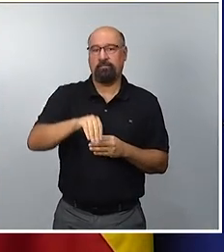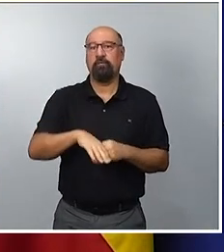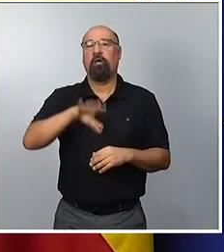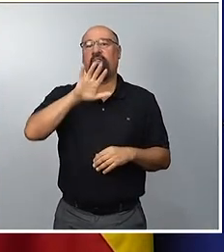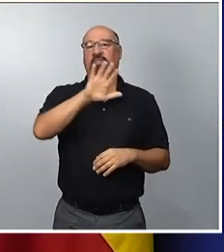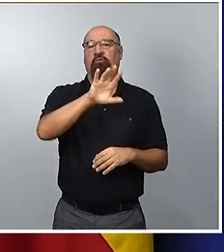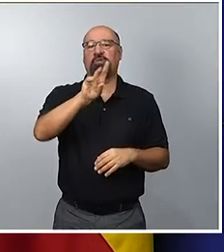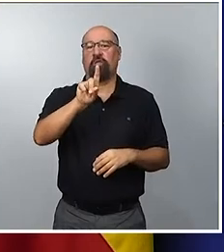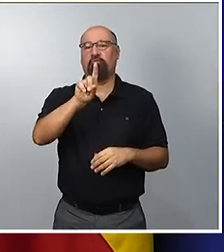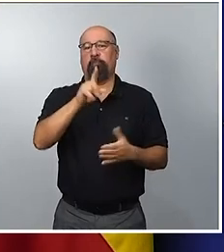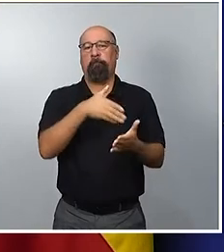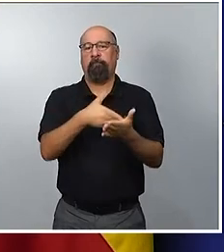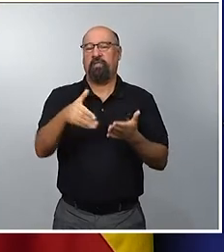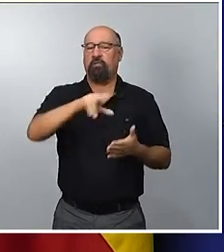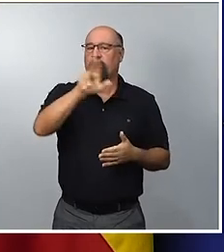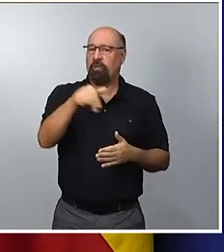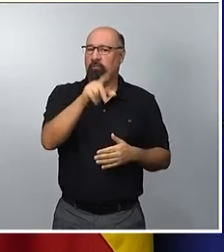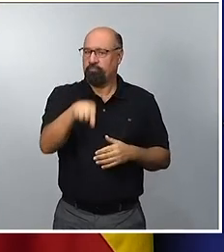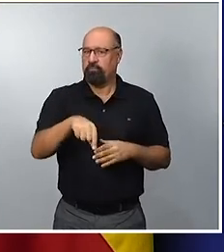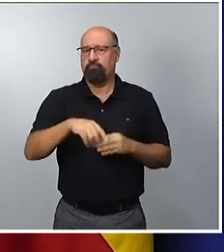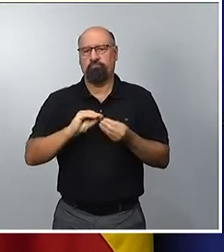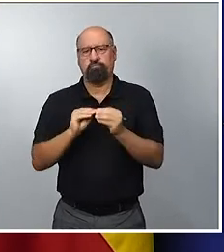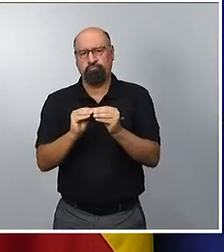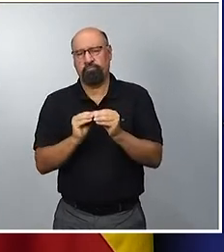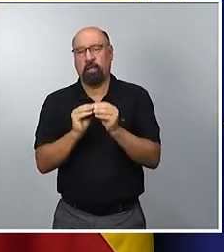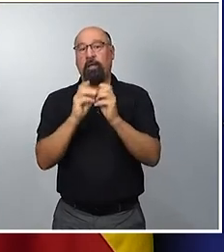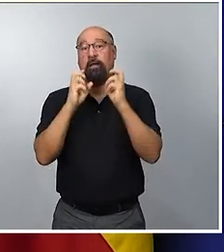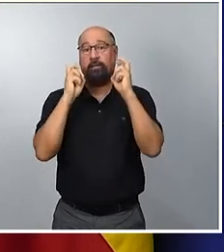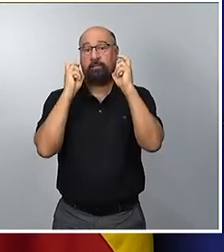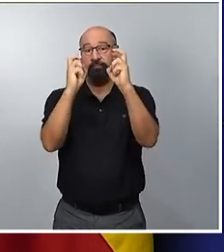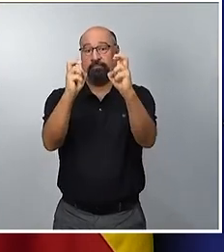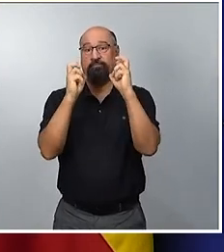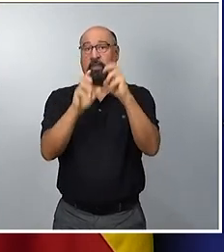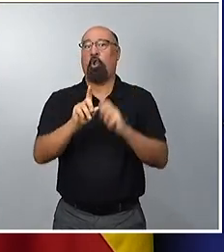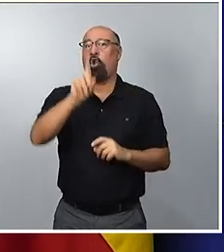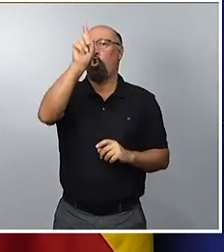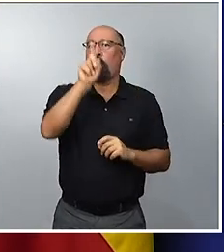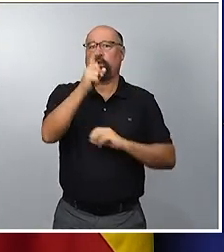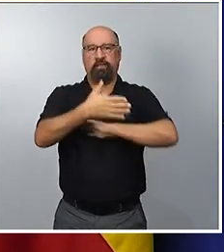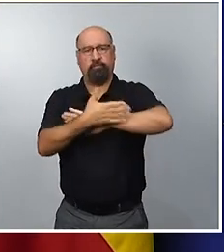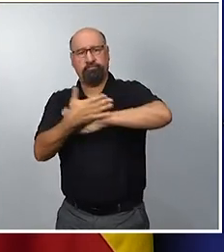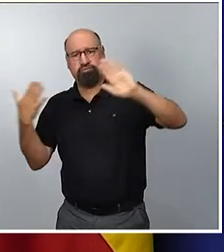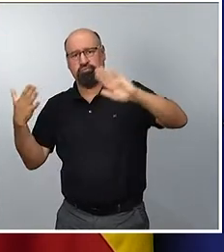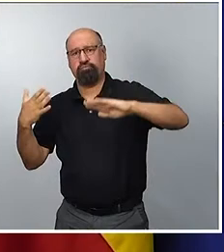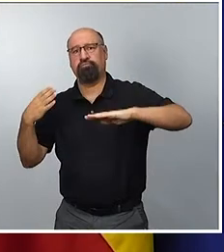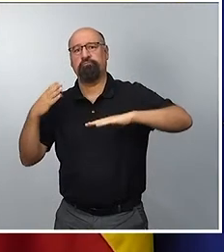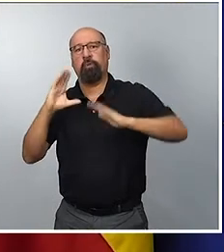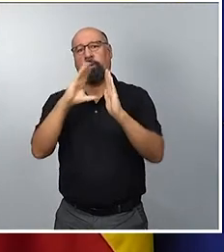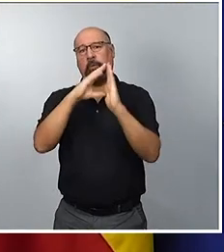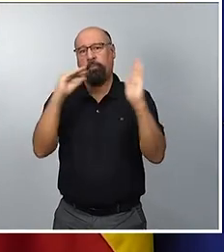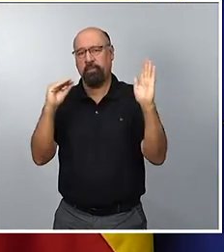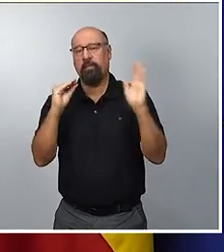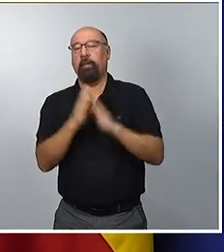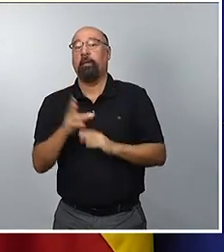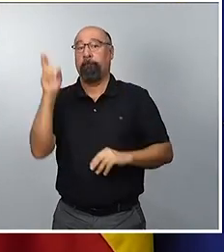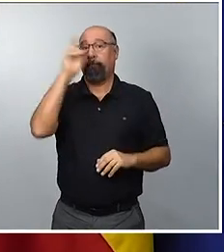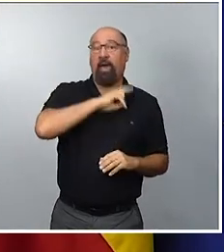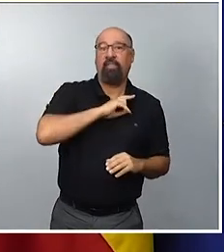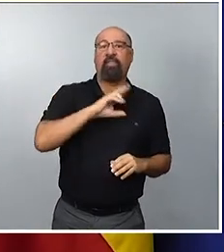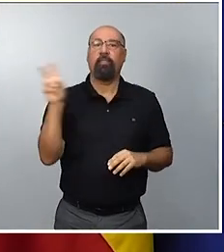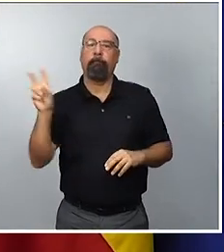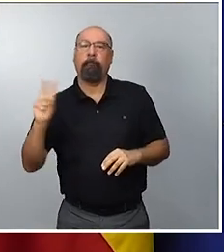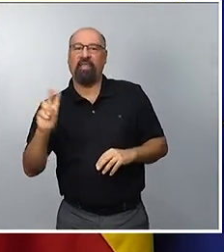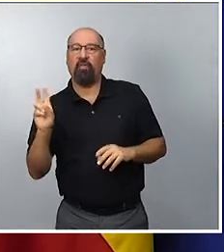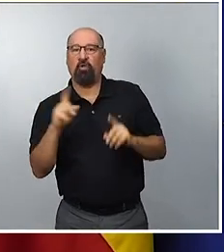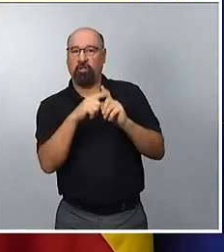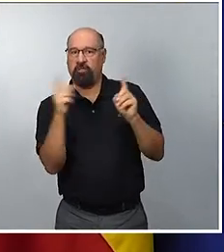de euros, dirigidos al mantenimiento de instalaciones de la línea de alta velocidad norte para los tramos Madrid-Valladolid y para otro